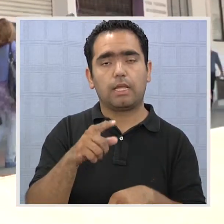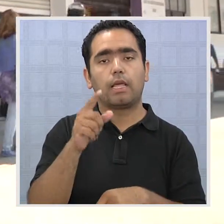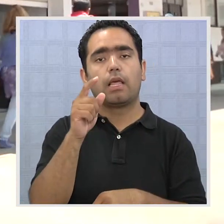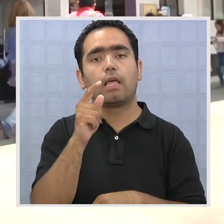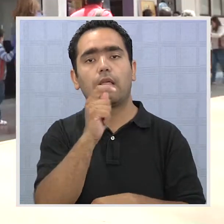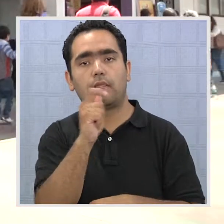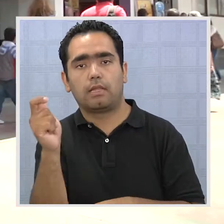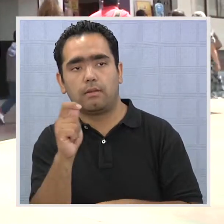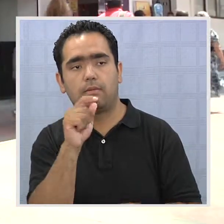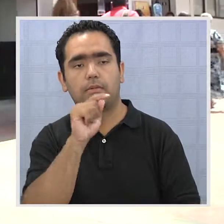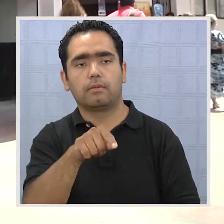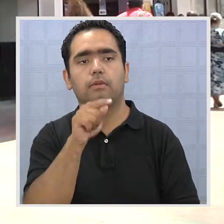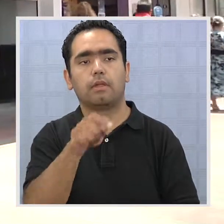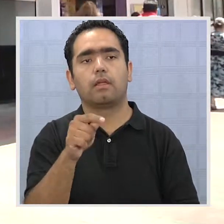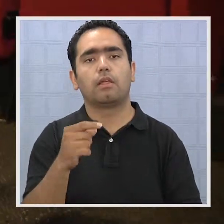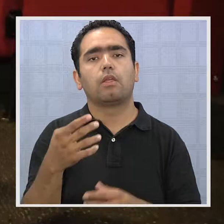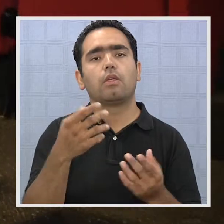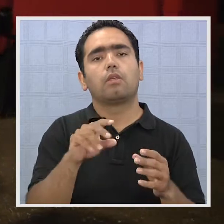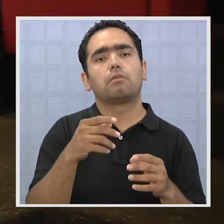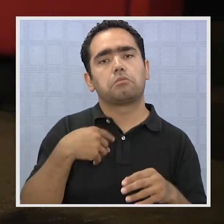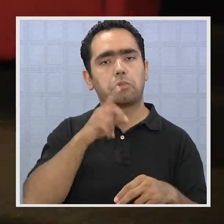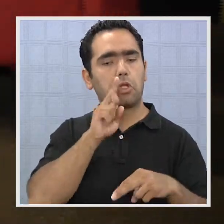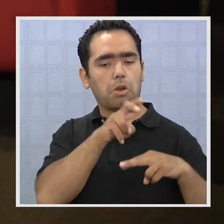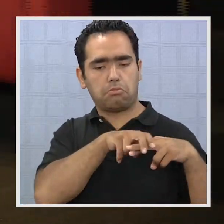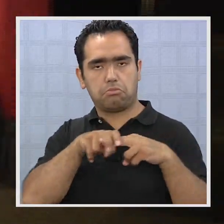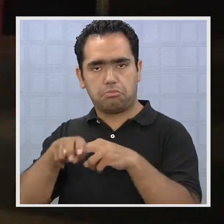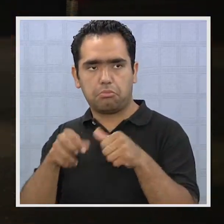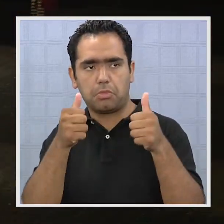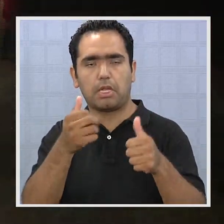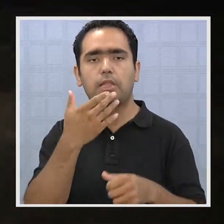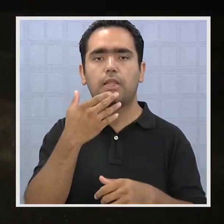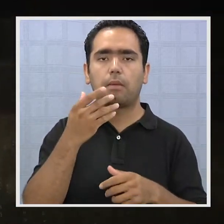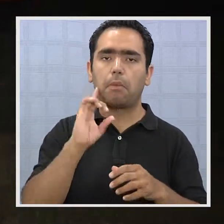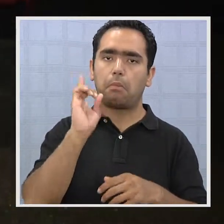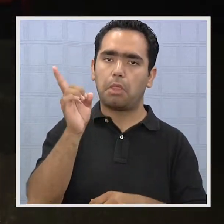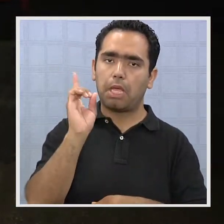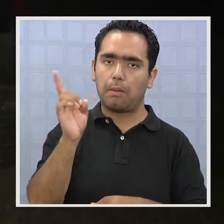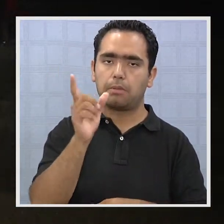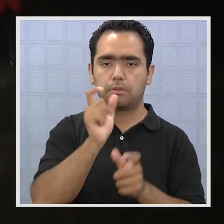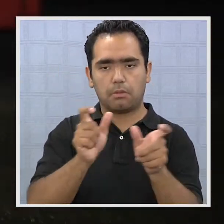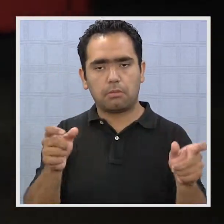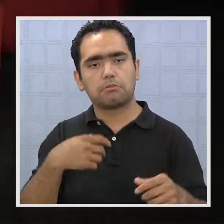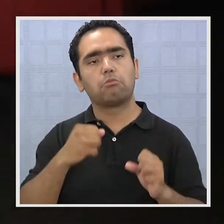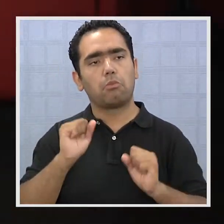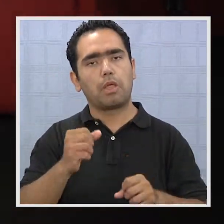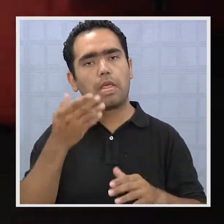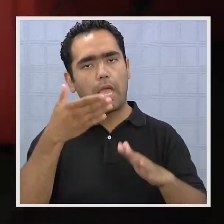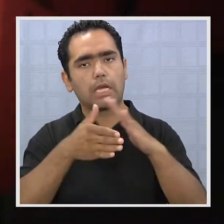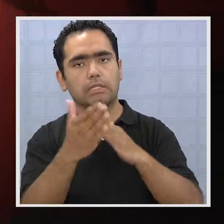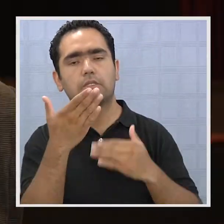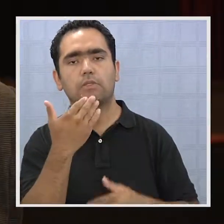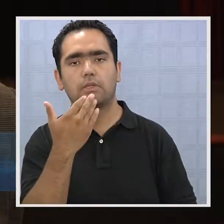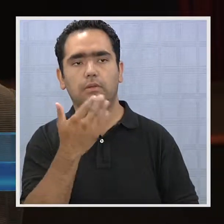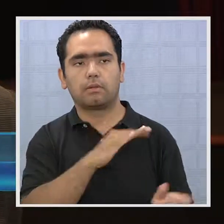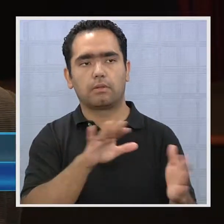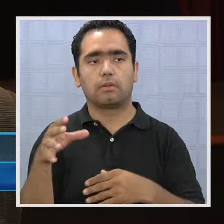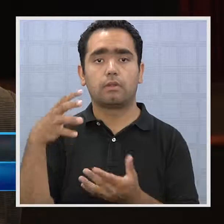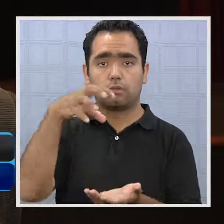disponibilidad de 240 butacas con adecuados accesos para discapacitados. En una ciudad